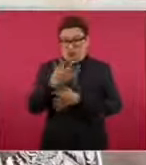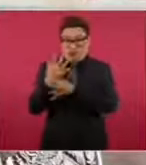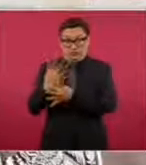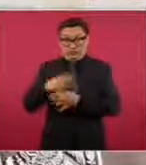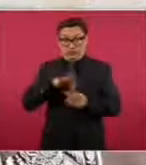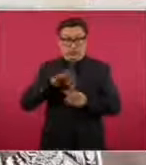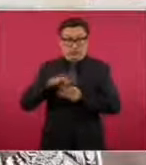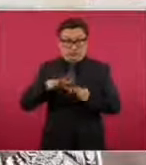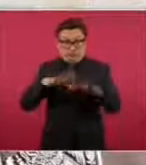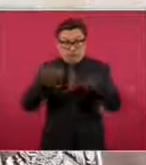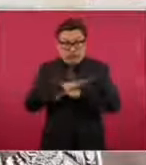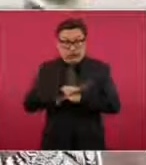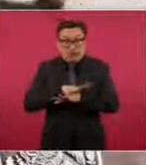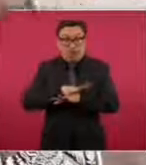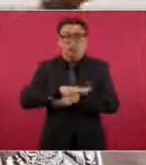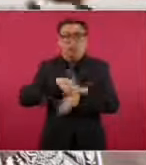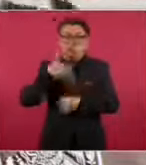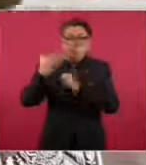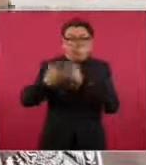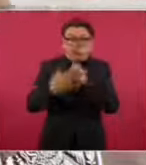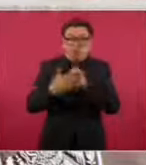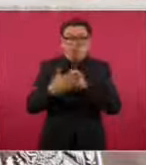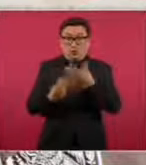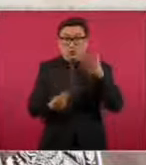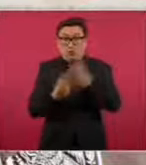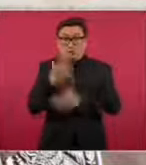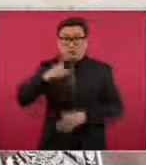entonces sí,